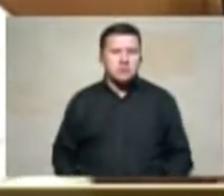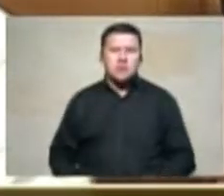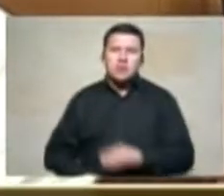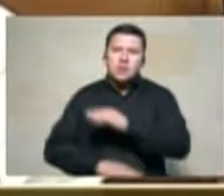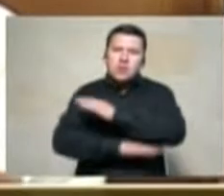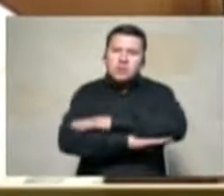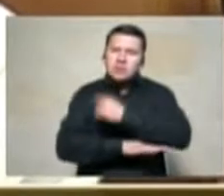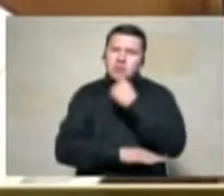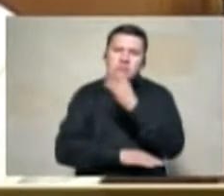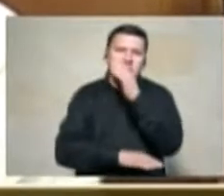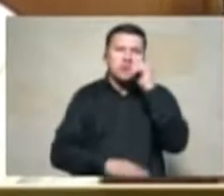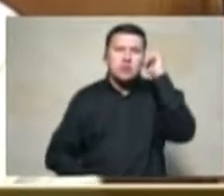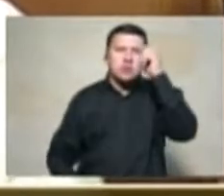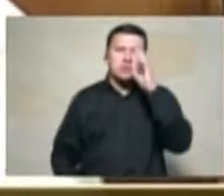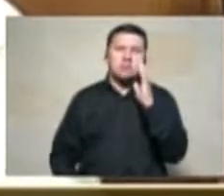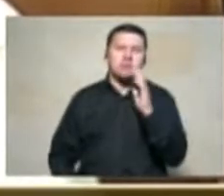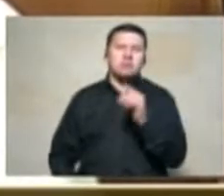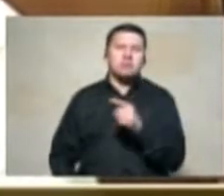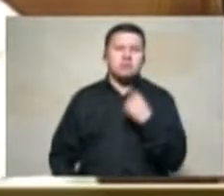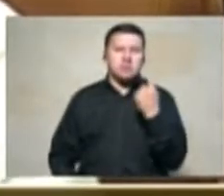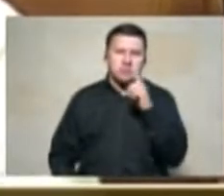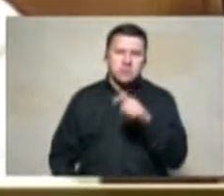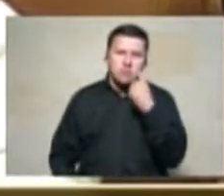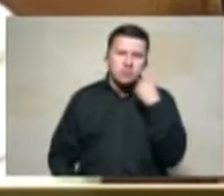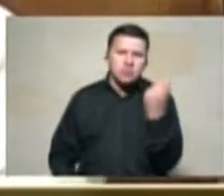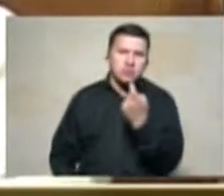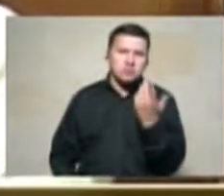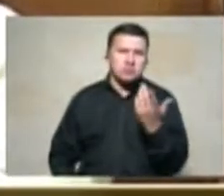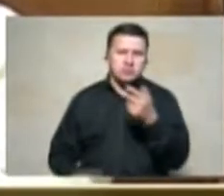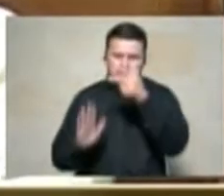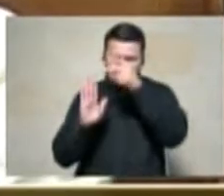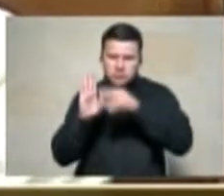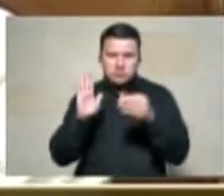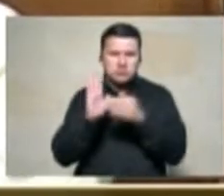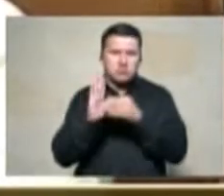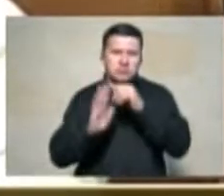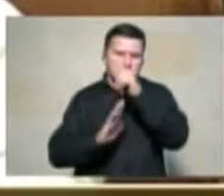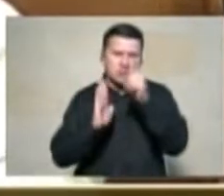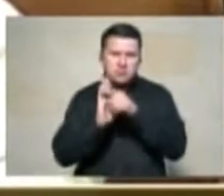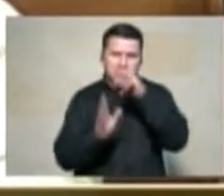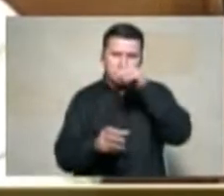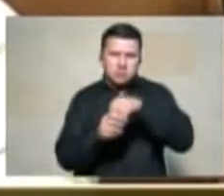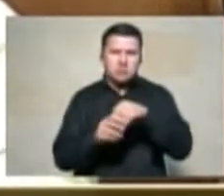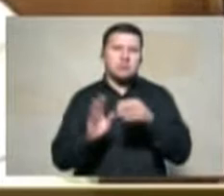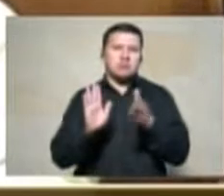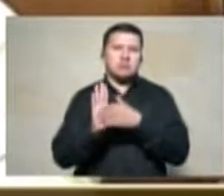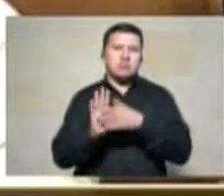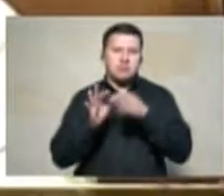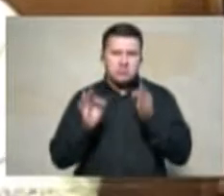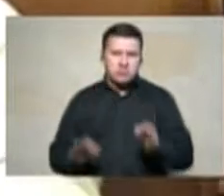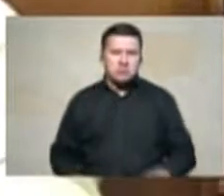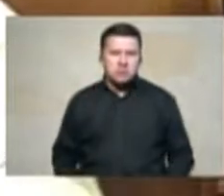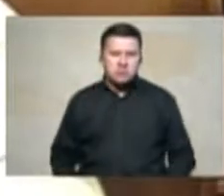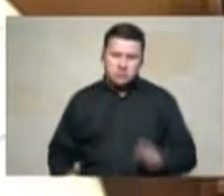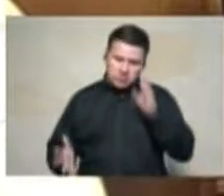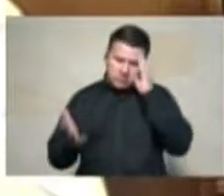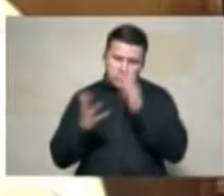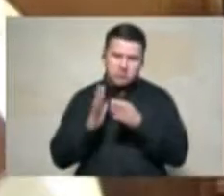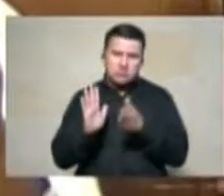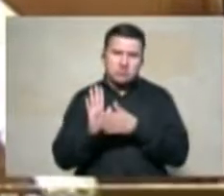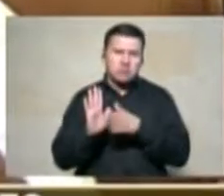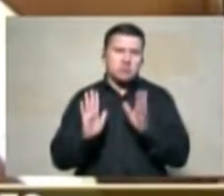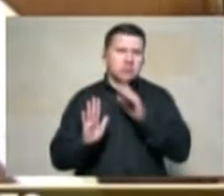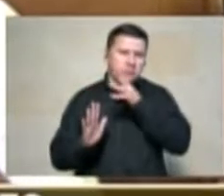juicioso en decirle al gobierno nacional que iba a buscarse una reforma rural integral y otorgar mecanismos concretos para que